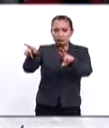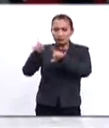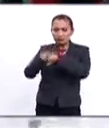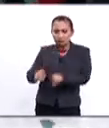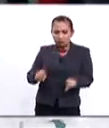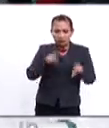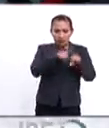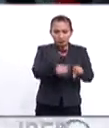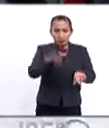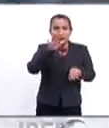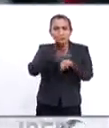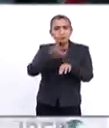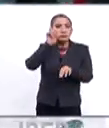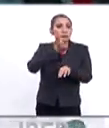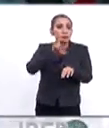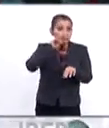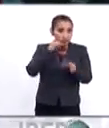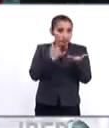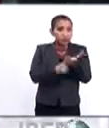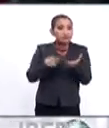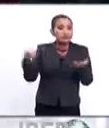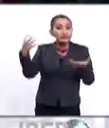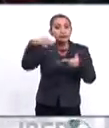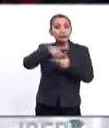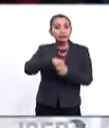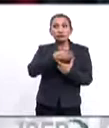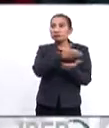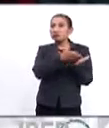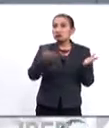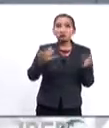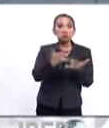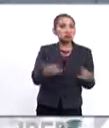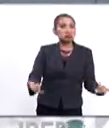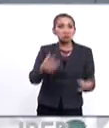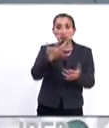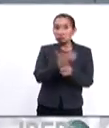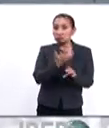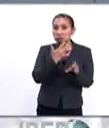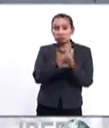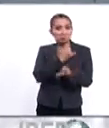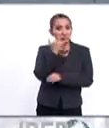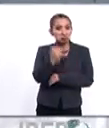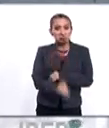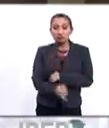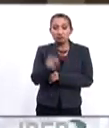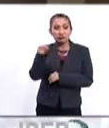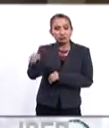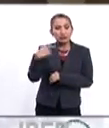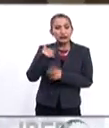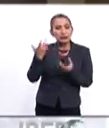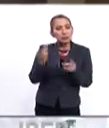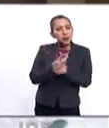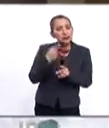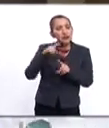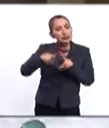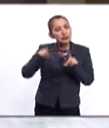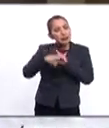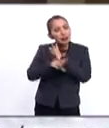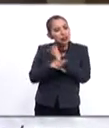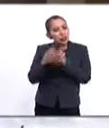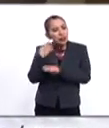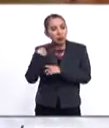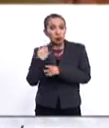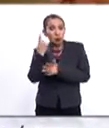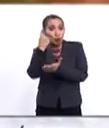y que con más mujeres se ha integrado en toda la historia de Estados Unidos. Entonces, es decir, están ocurriendo varias cosas